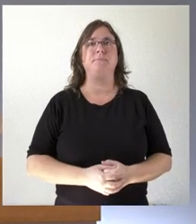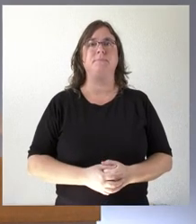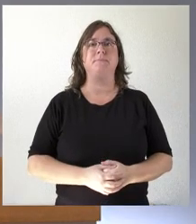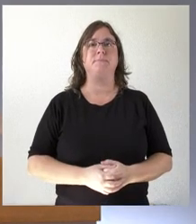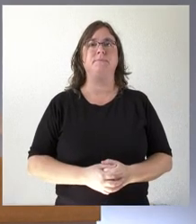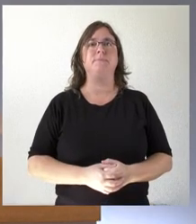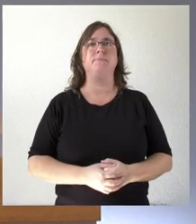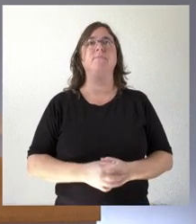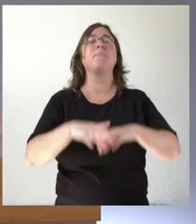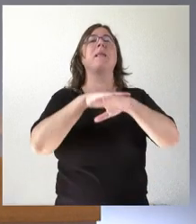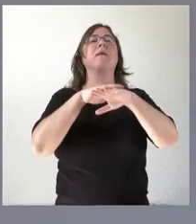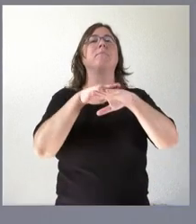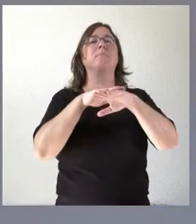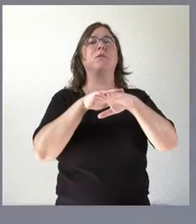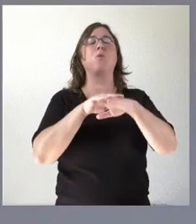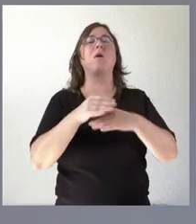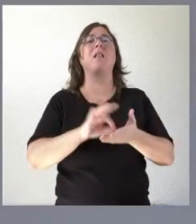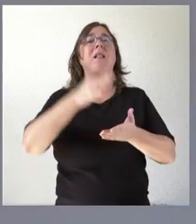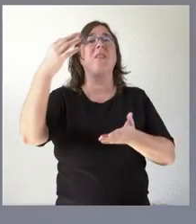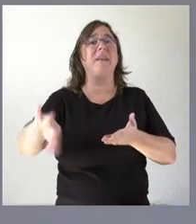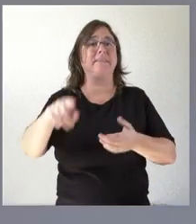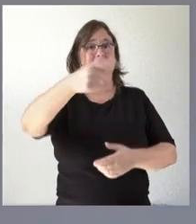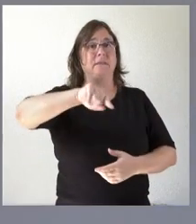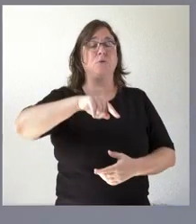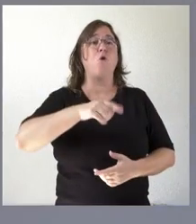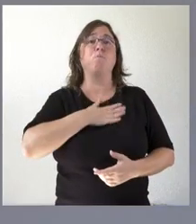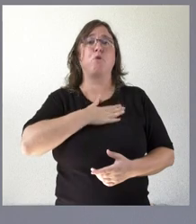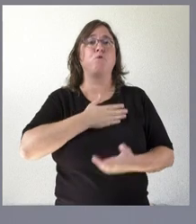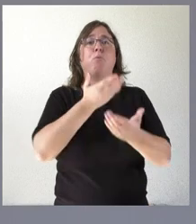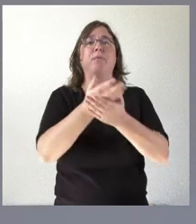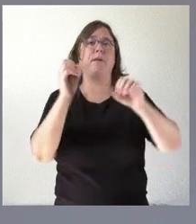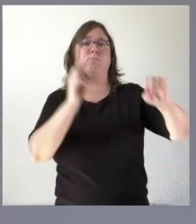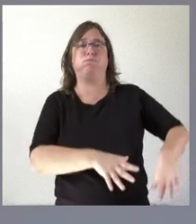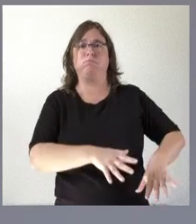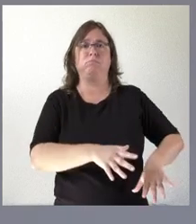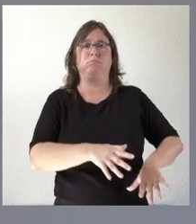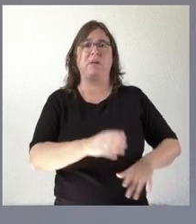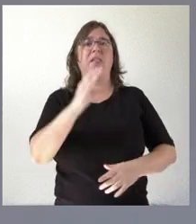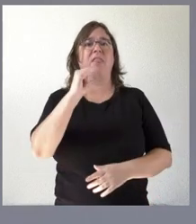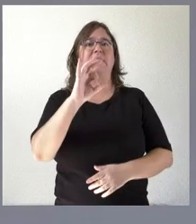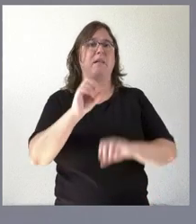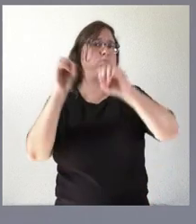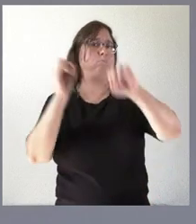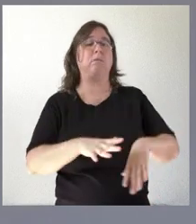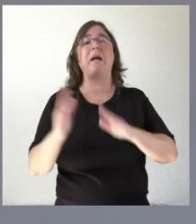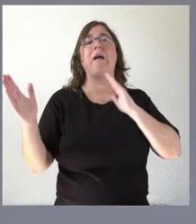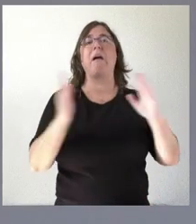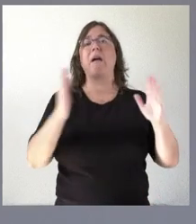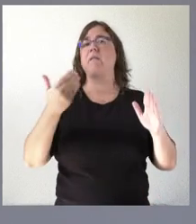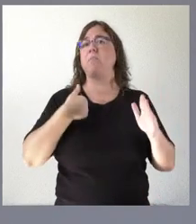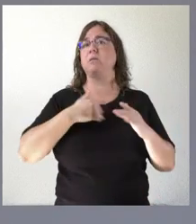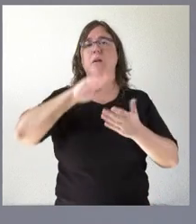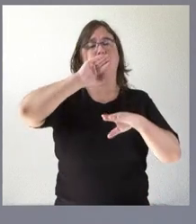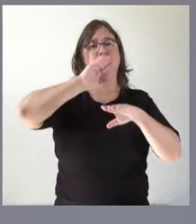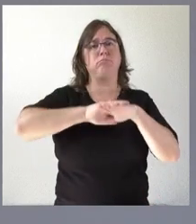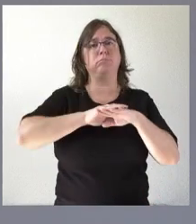ay sí perdón sobre los ceses pues han renunciado a petición propia han entendido que han cumplido una etapa en la actividad al